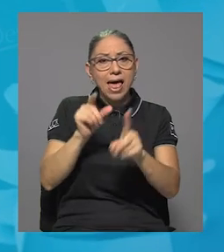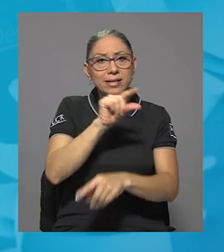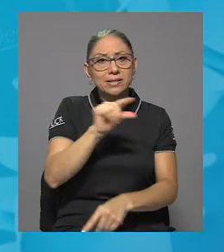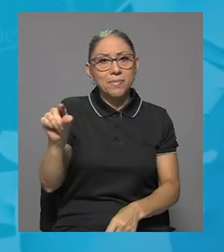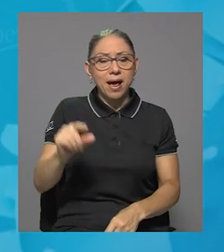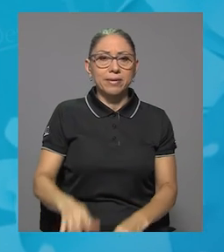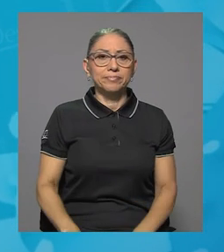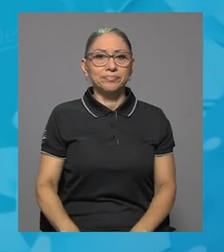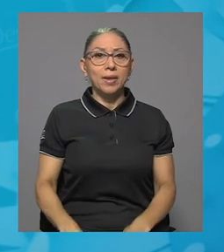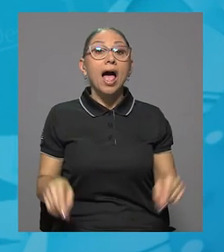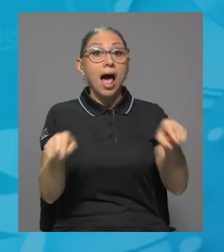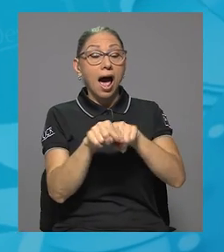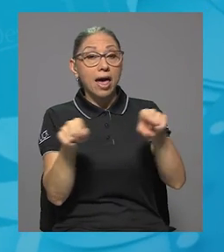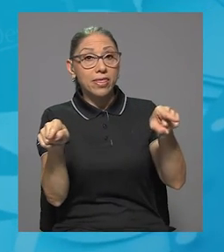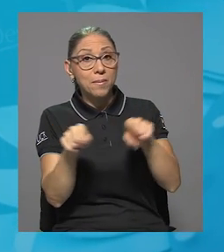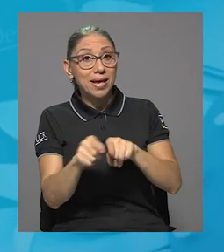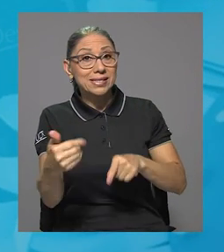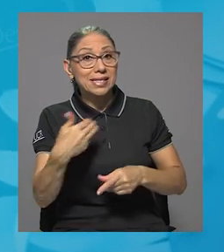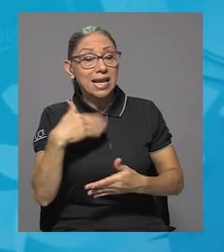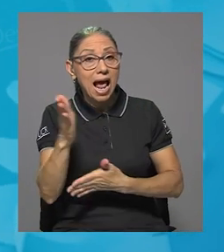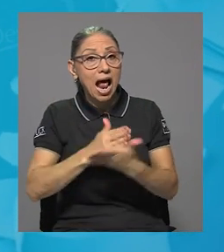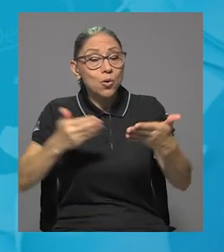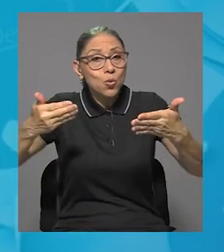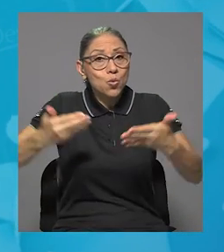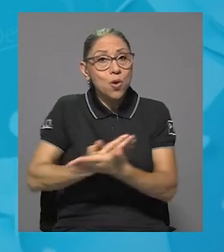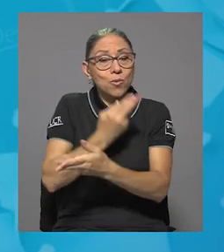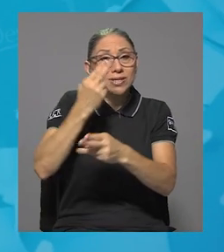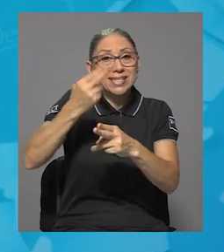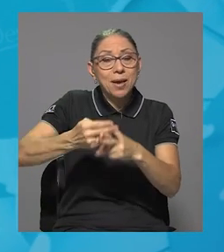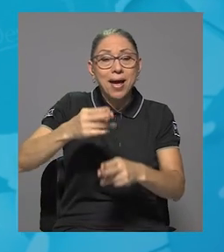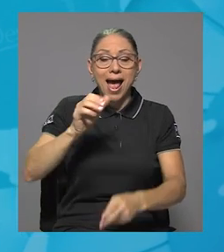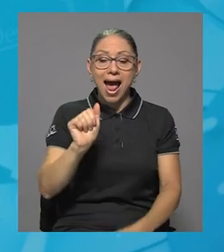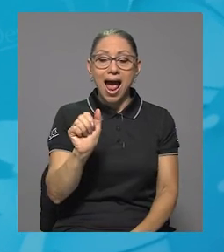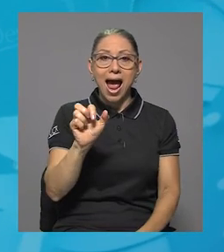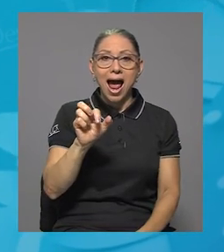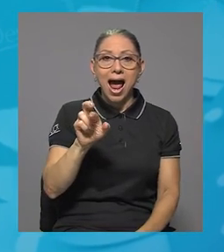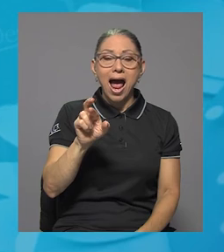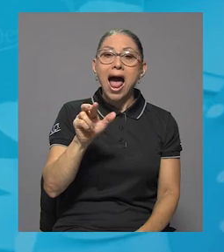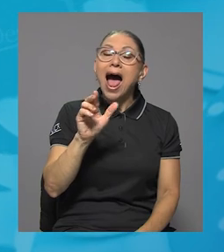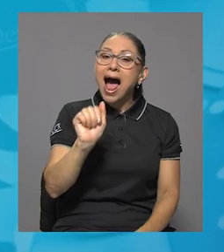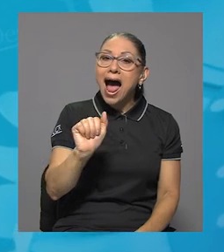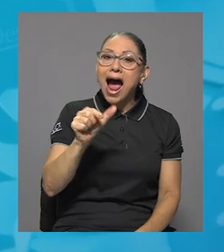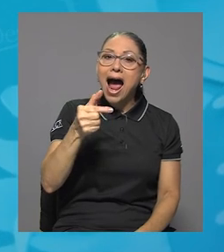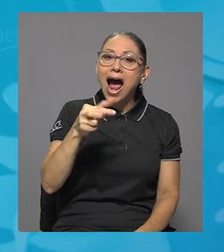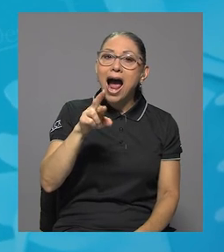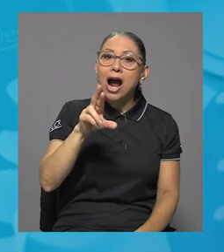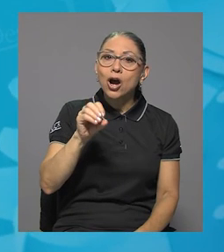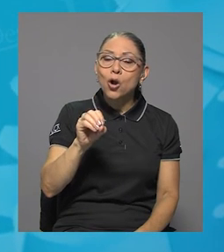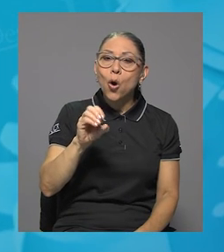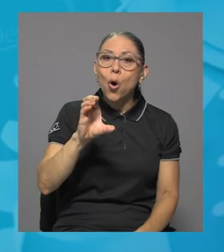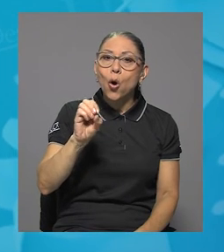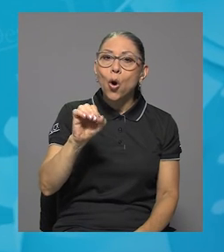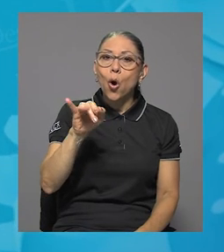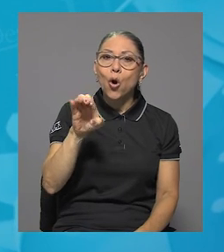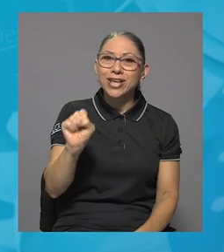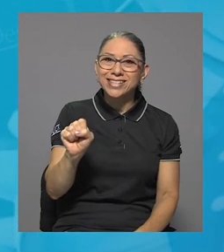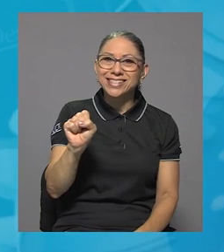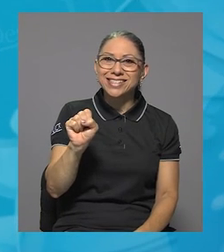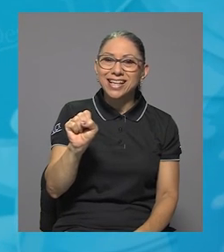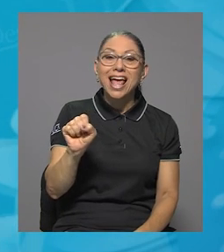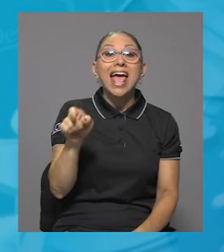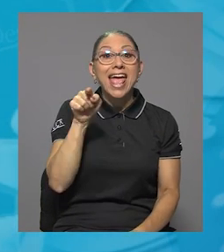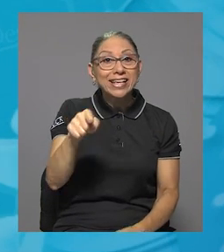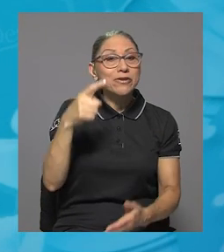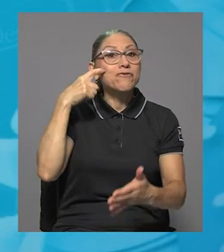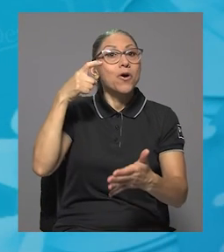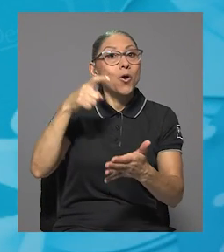Además, cuenta con una novedad llamada Agrocoins, la cual se obtiene como reconocimiento por la lealtad de